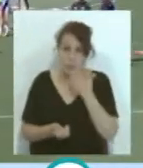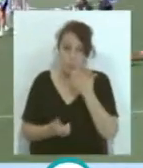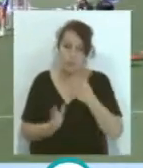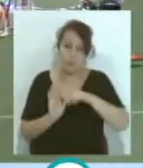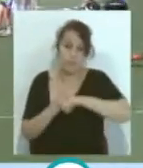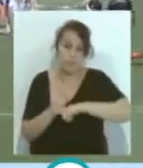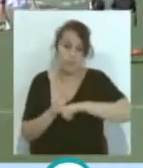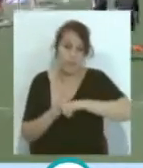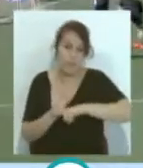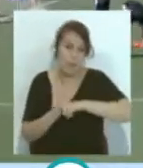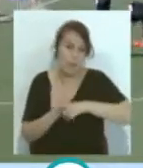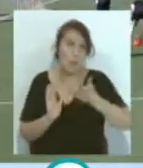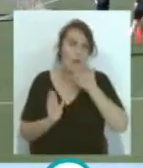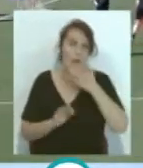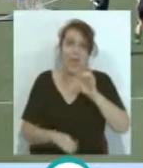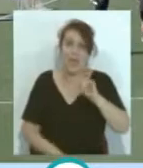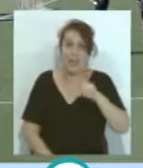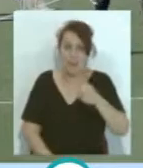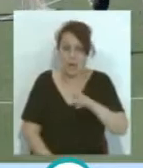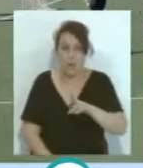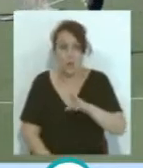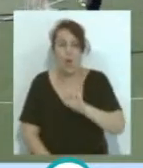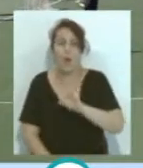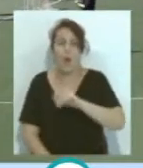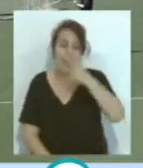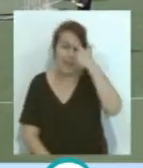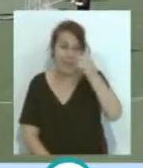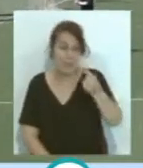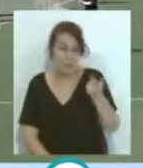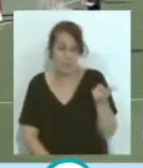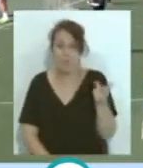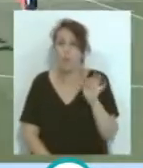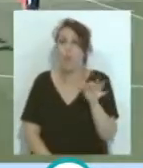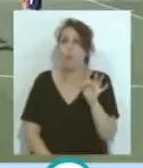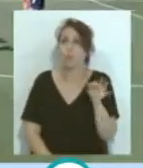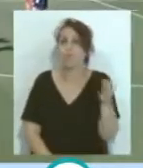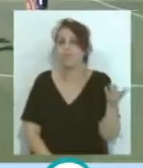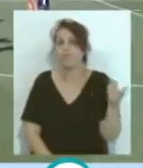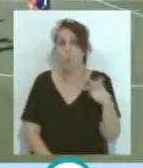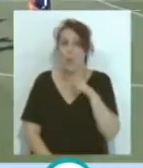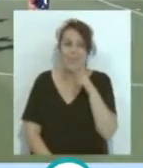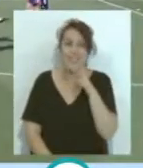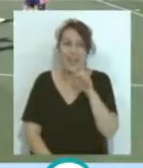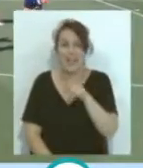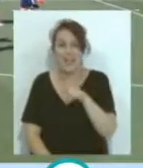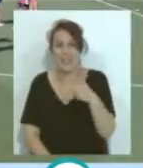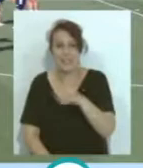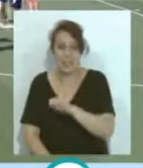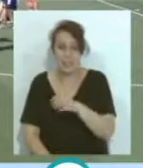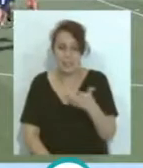...como le está sucediendo al Eibar... ...o le está sucediendo al Arabés... ...o hay esa entre el Huesca y el Elche... ...que